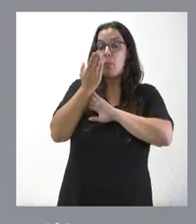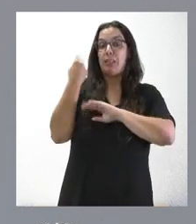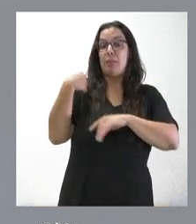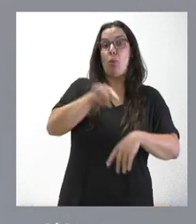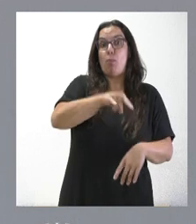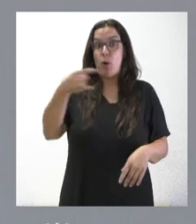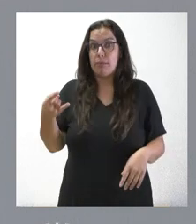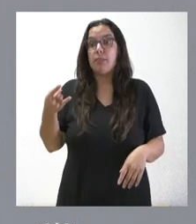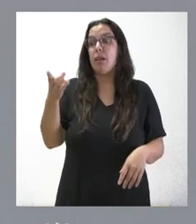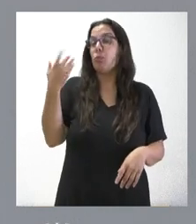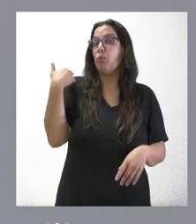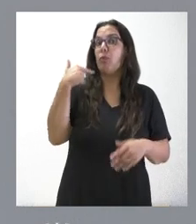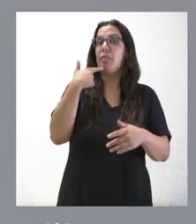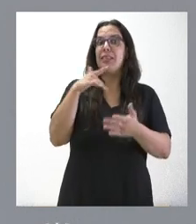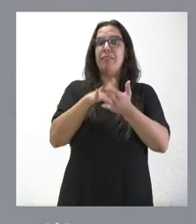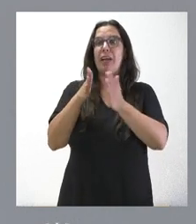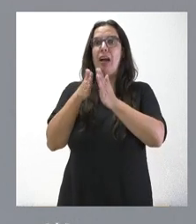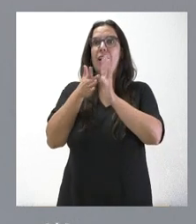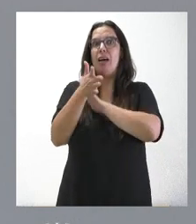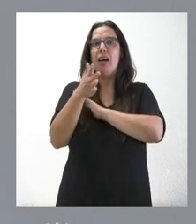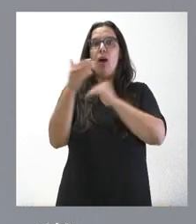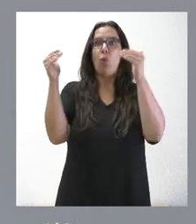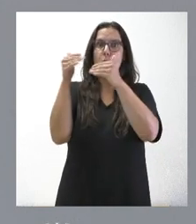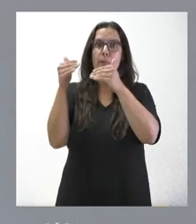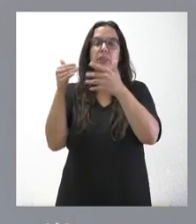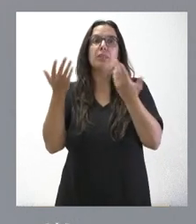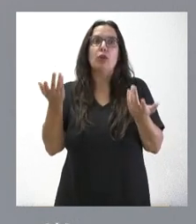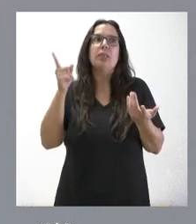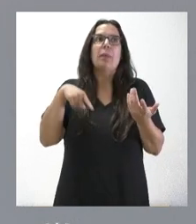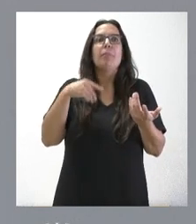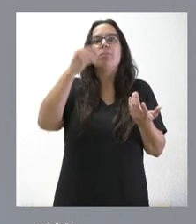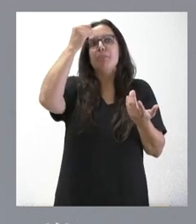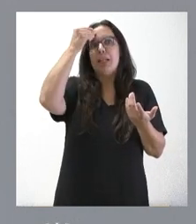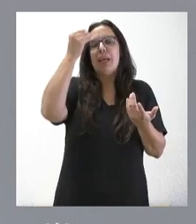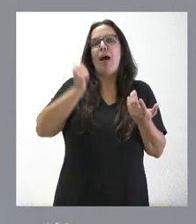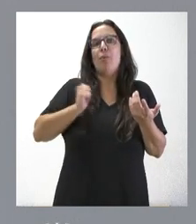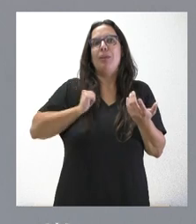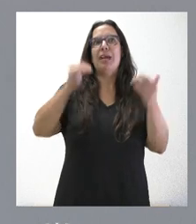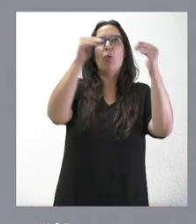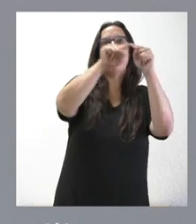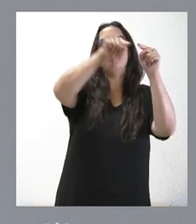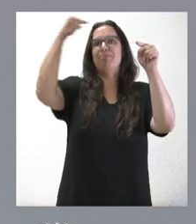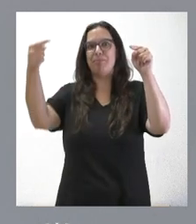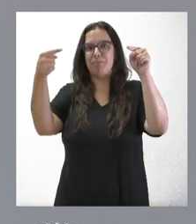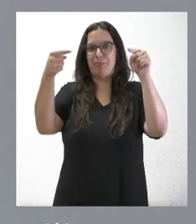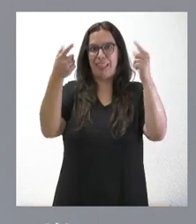que usted plantea cae en jueves. Habrá gente que lo plantee también para aprovechar y coger el puente. Esta semana ha